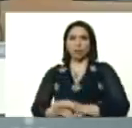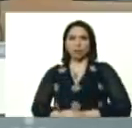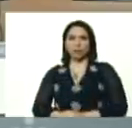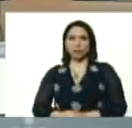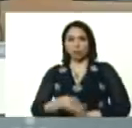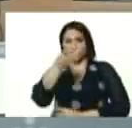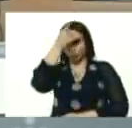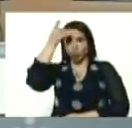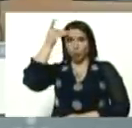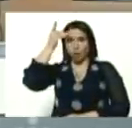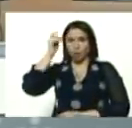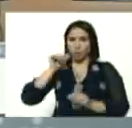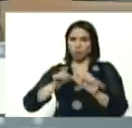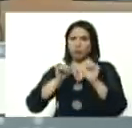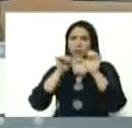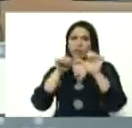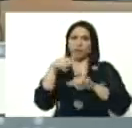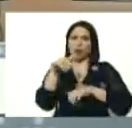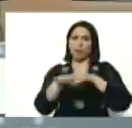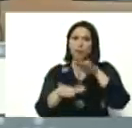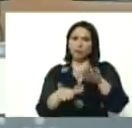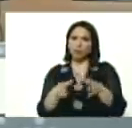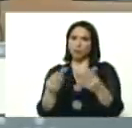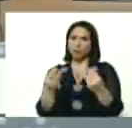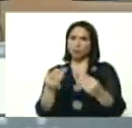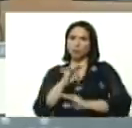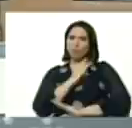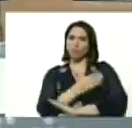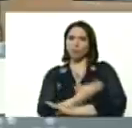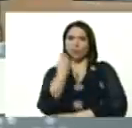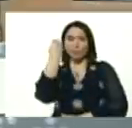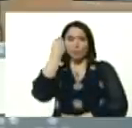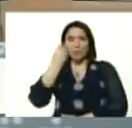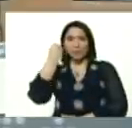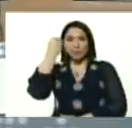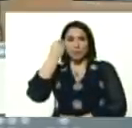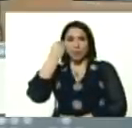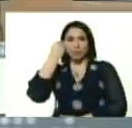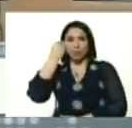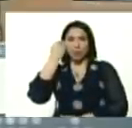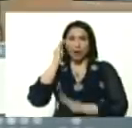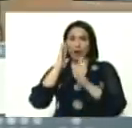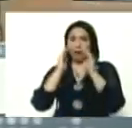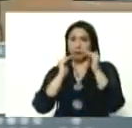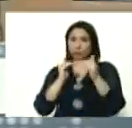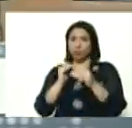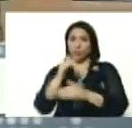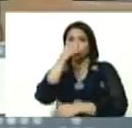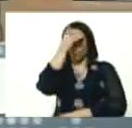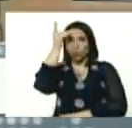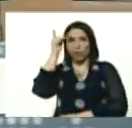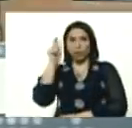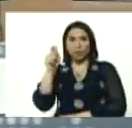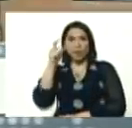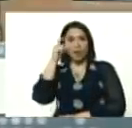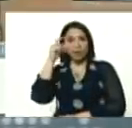Diosdado, y sigamos avanzando, con mucha fuerza, pensemos, atención, Diosdado, Tania,